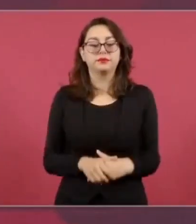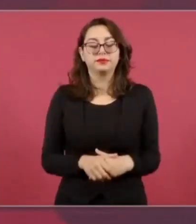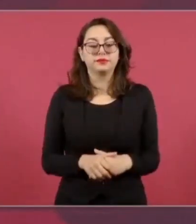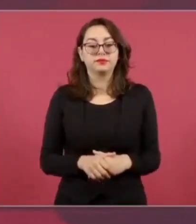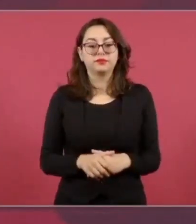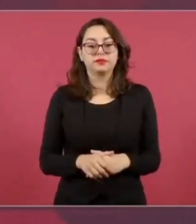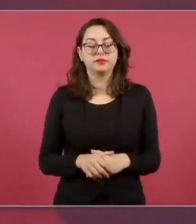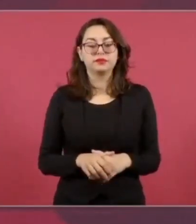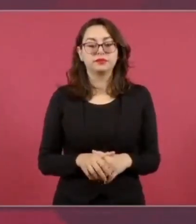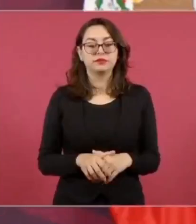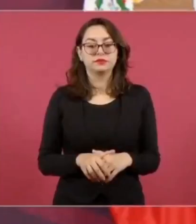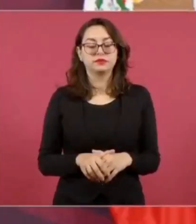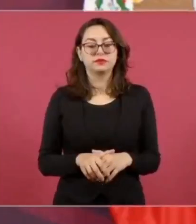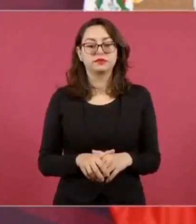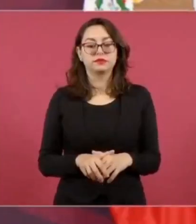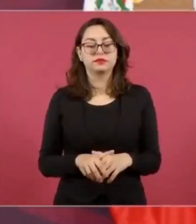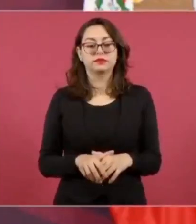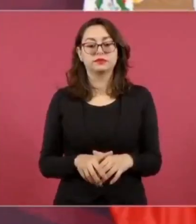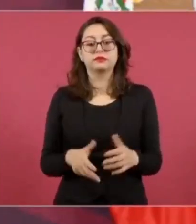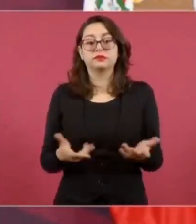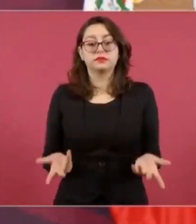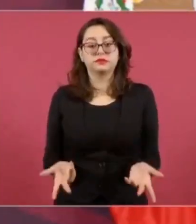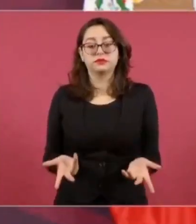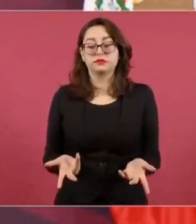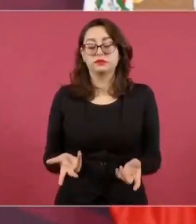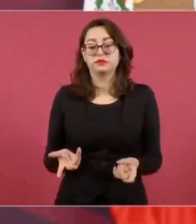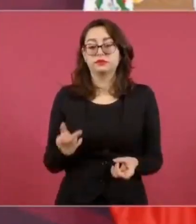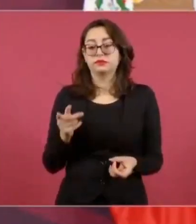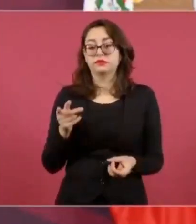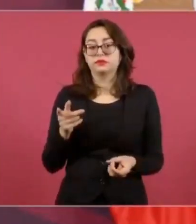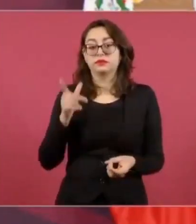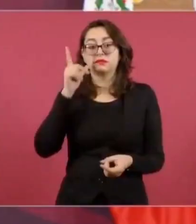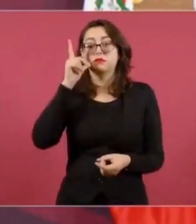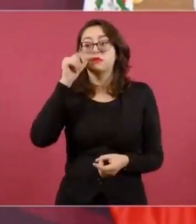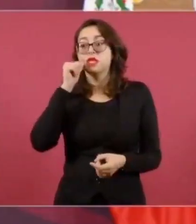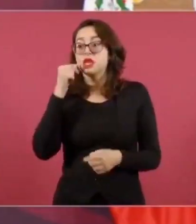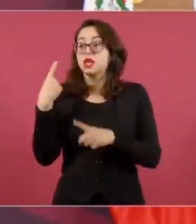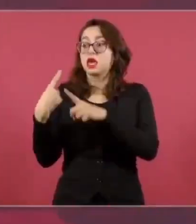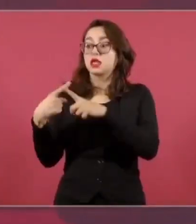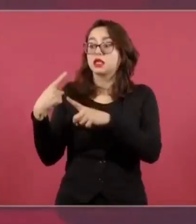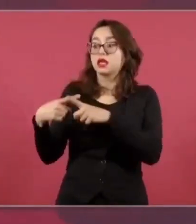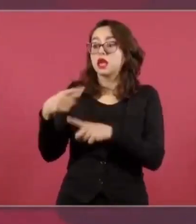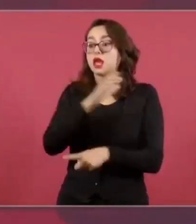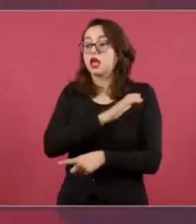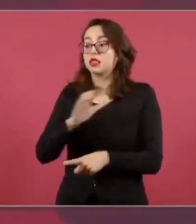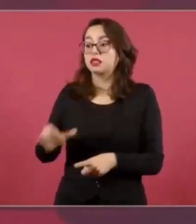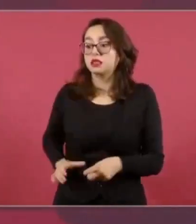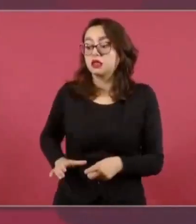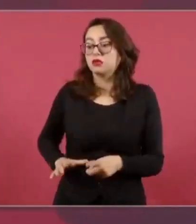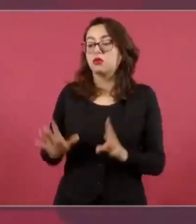mañana quien resulte